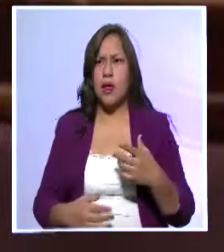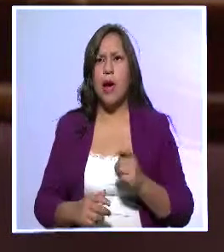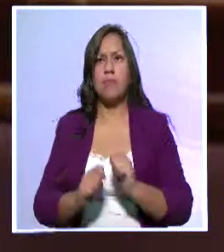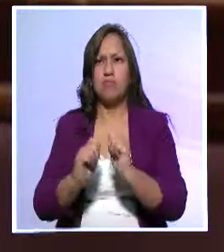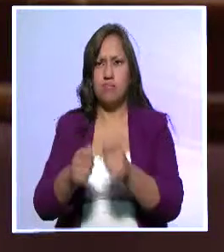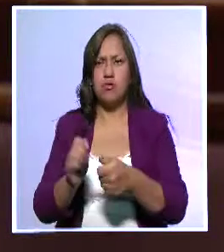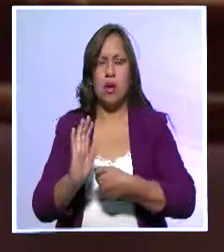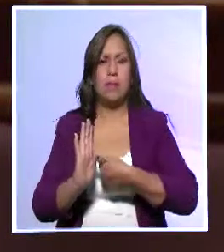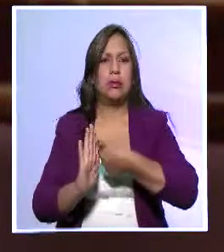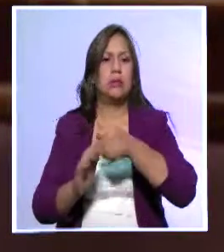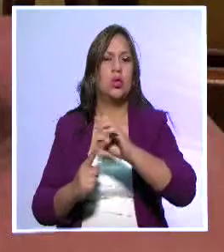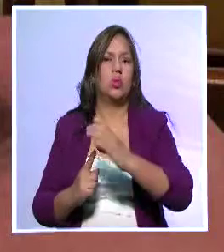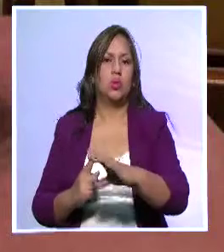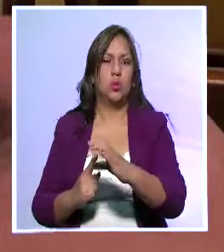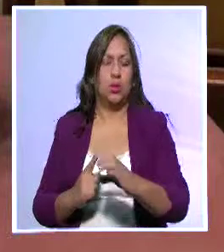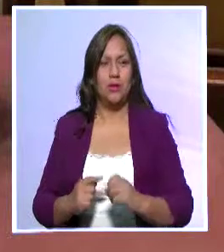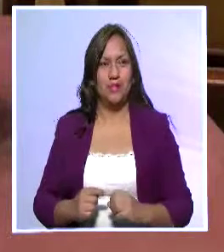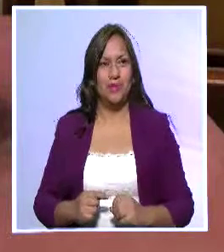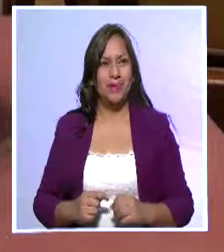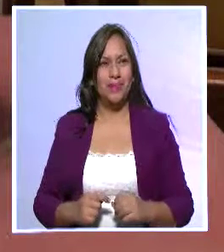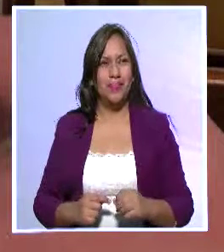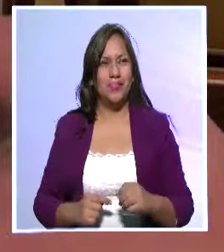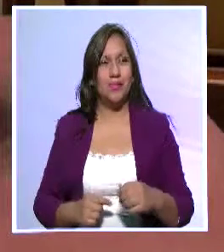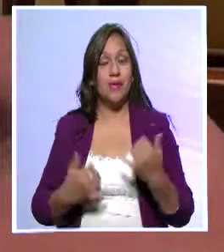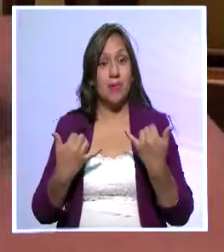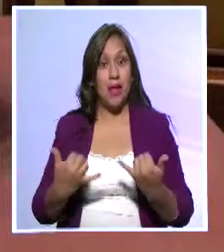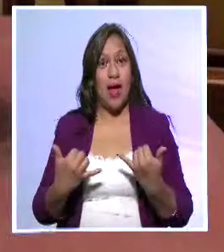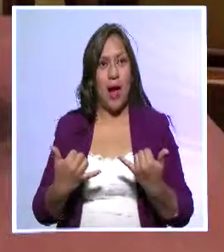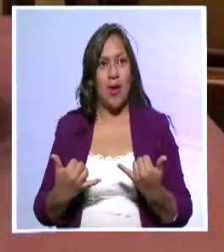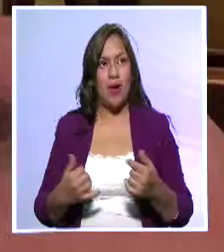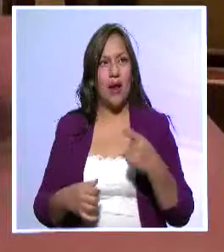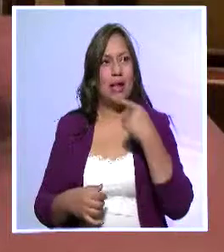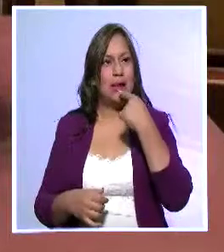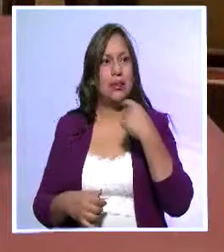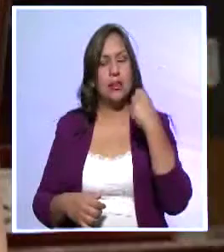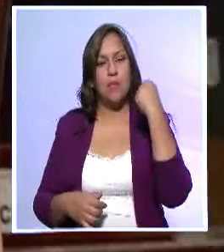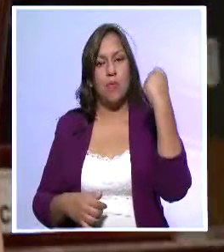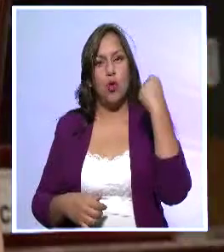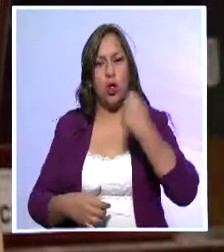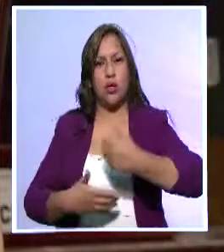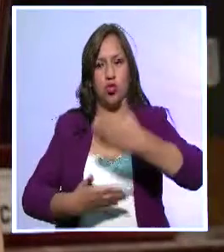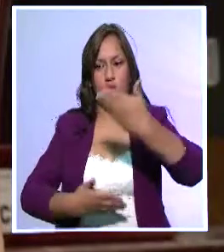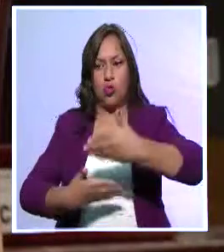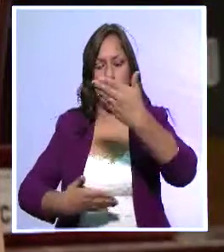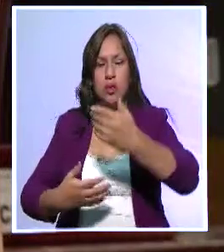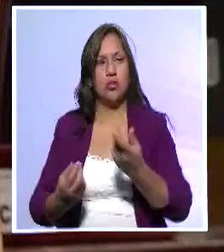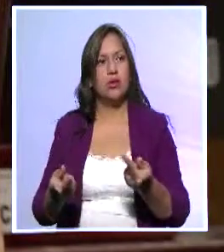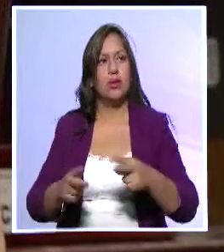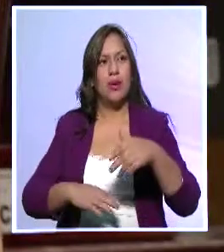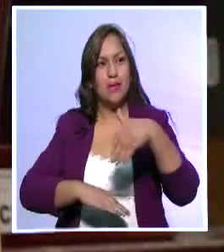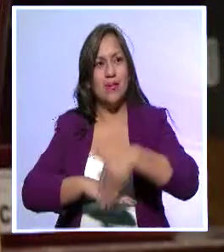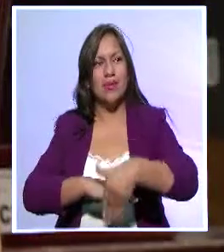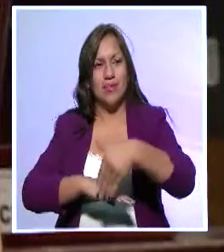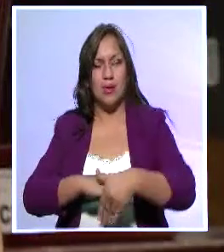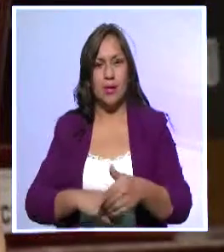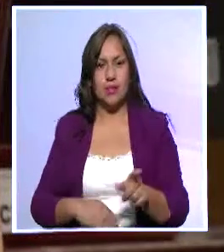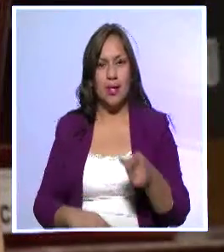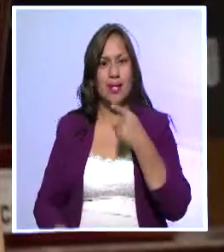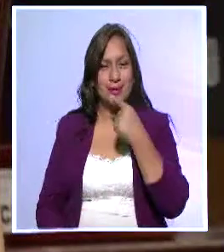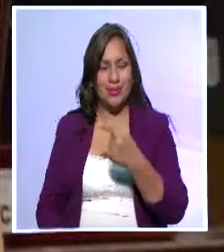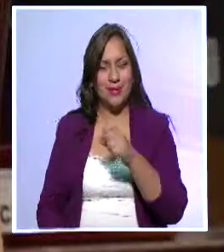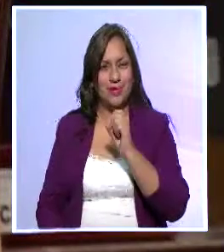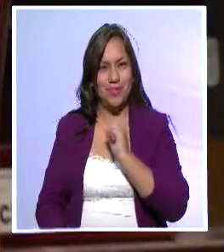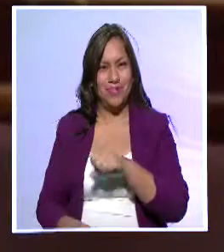Ahora bien, centrémonos en el evento que tuvo lugar el día de hoy, el poder de los documentos y los archivos. Esta ha sido la temática que se ha